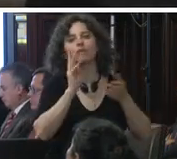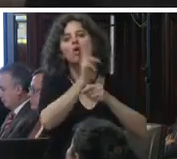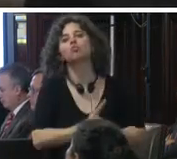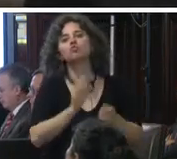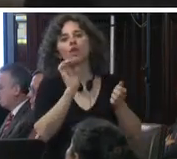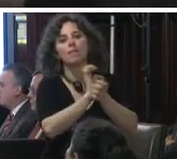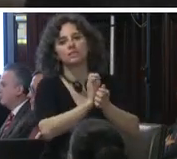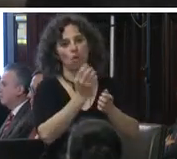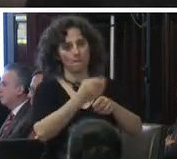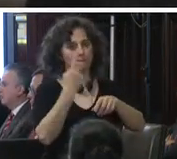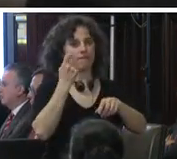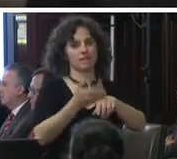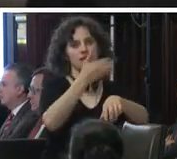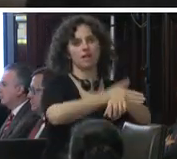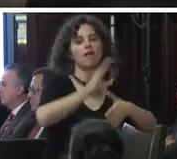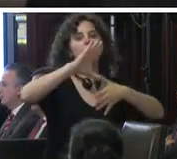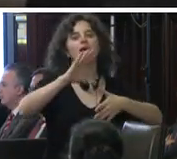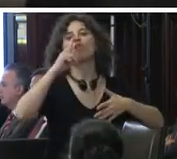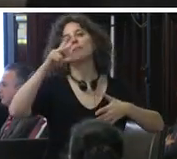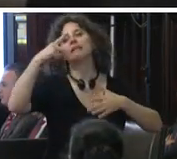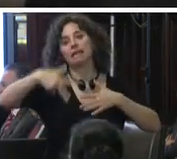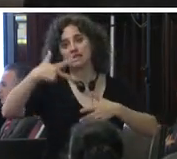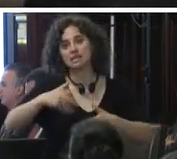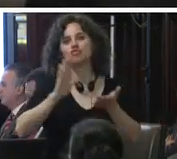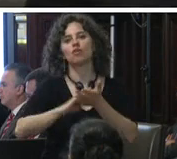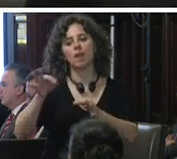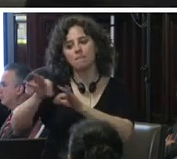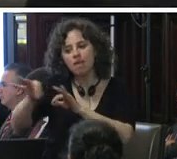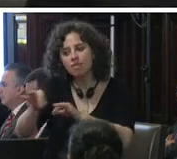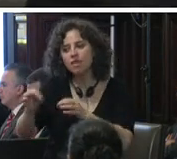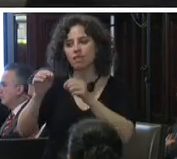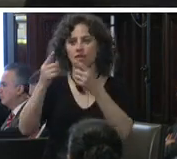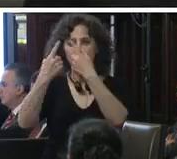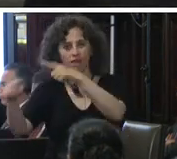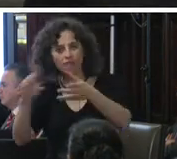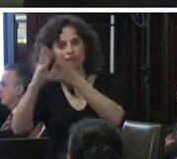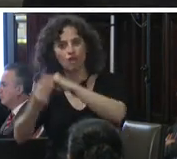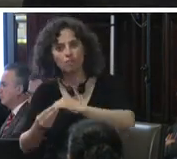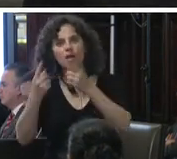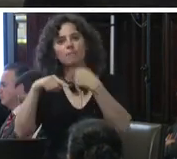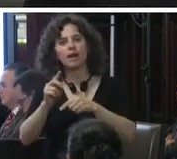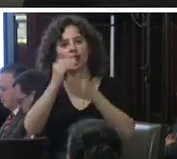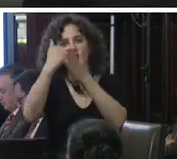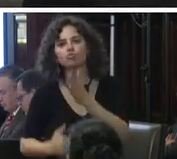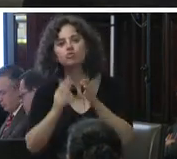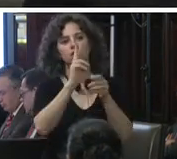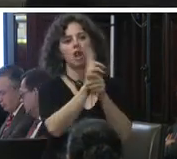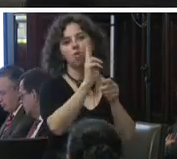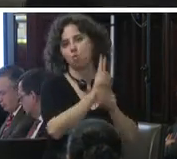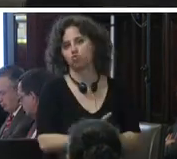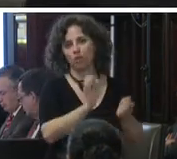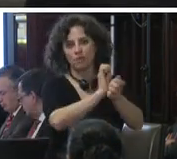preventiva en las américas del 2013 y sobre medidas dirigidas a reducir el uso de la prisión preventiva en las américas del 2017